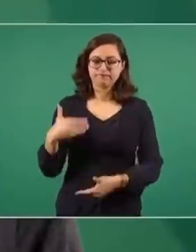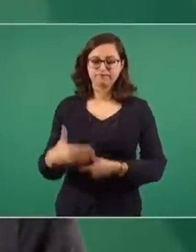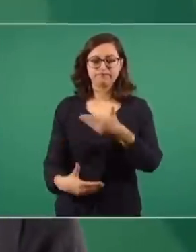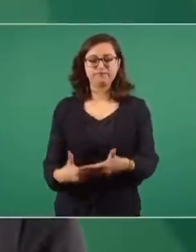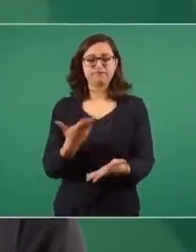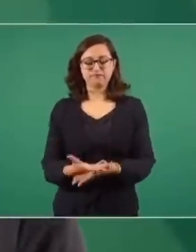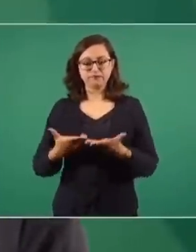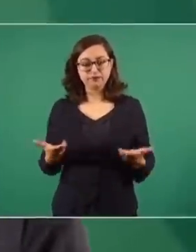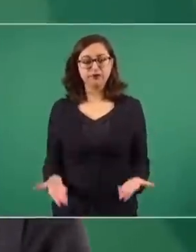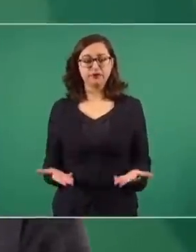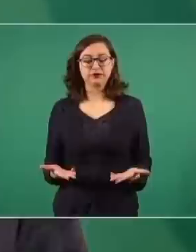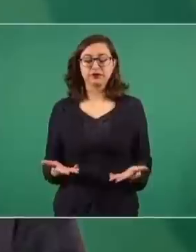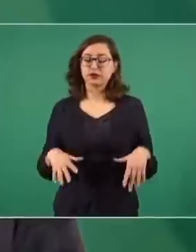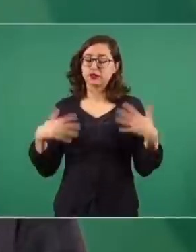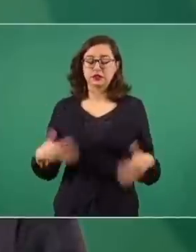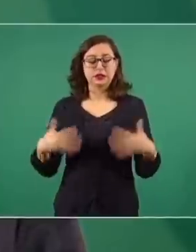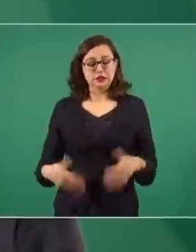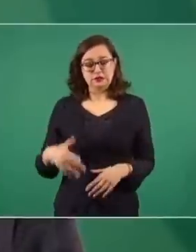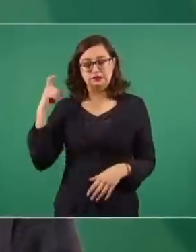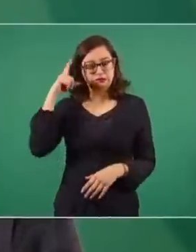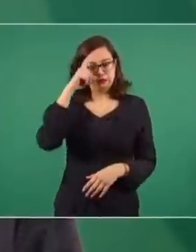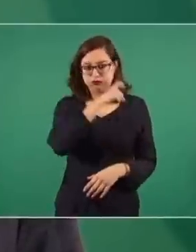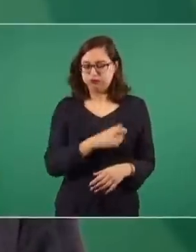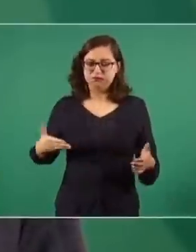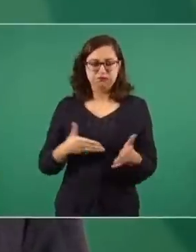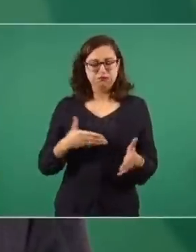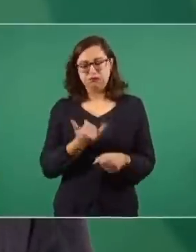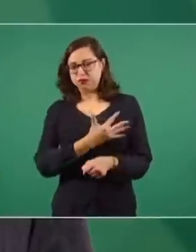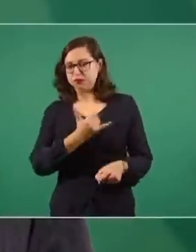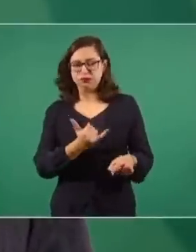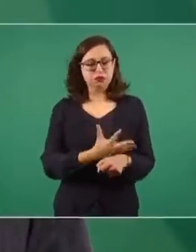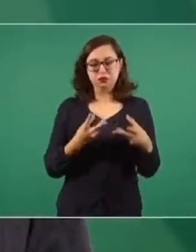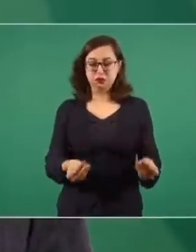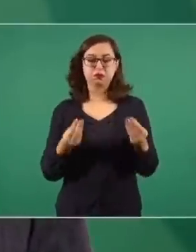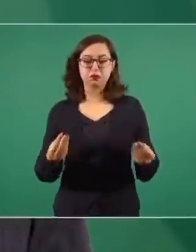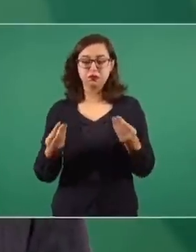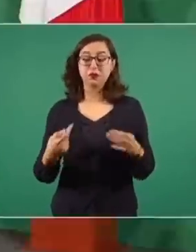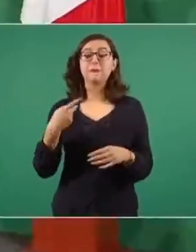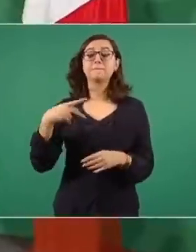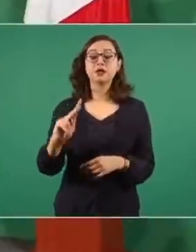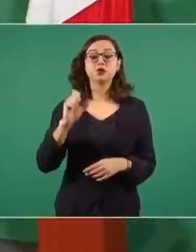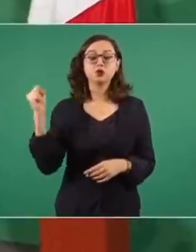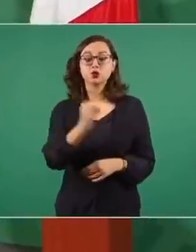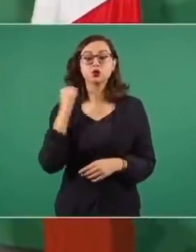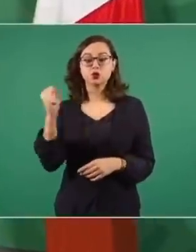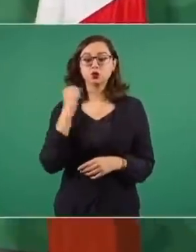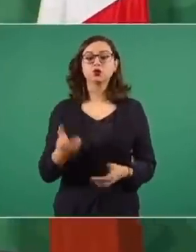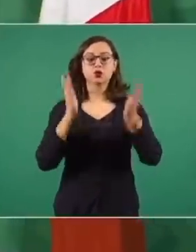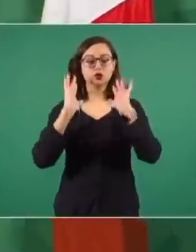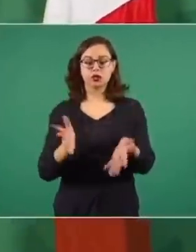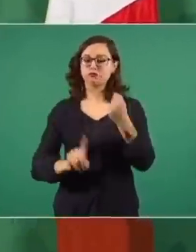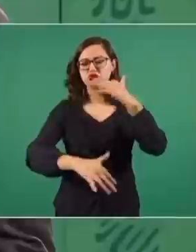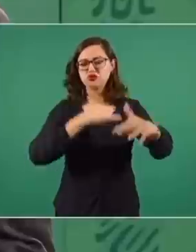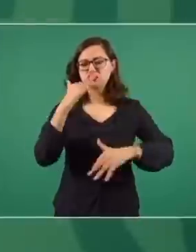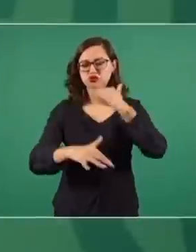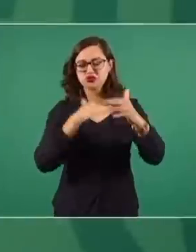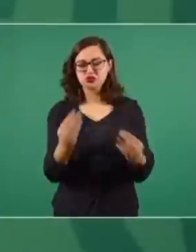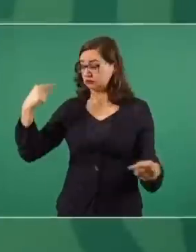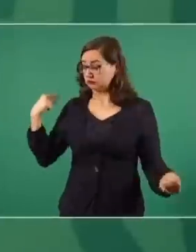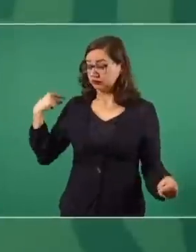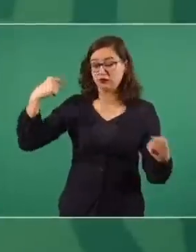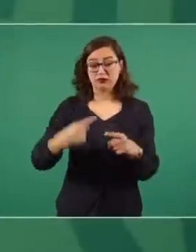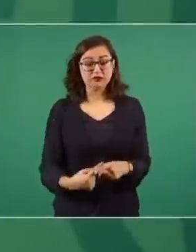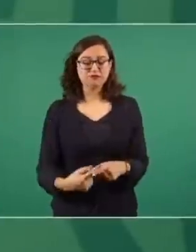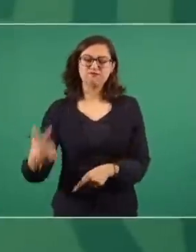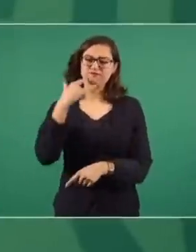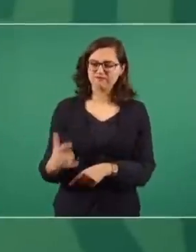llena de obstáculos, pero afortunadamente ya se resolvieron todos los problemas. Nos llevó tiempo